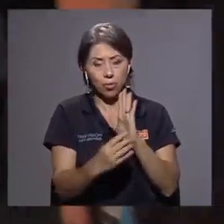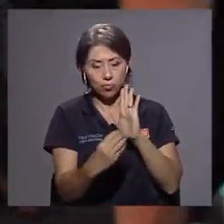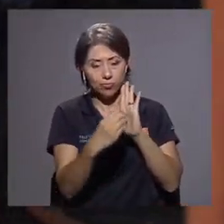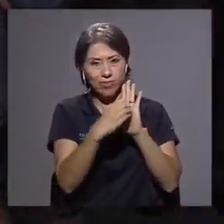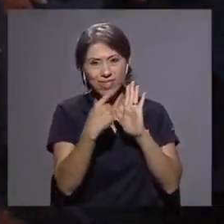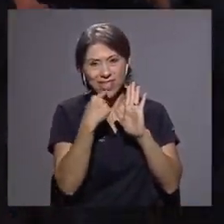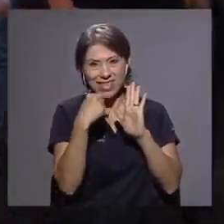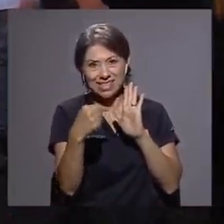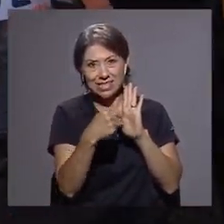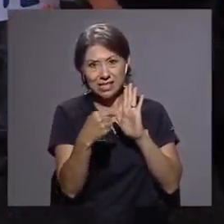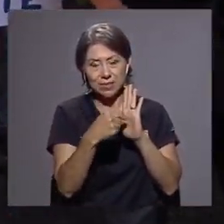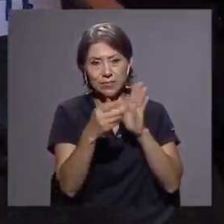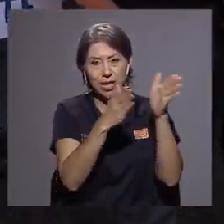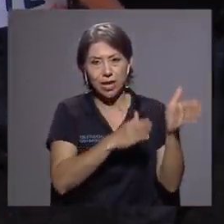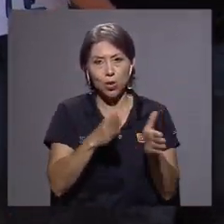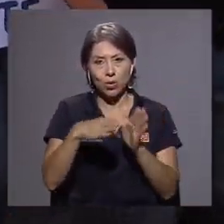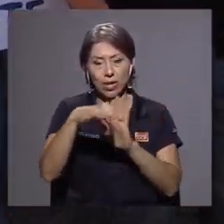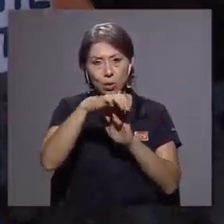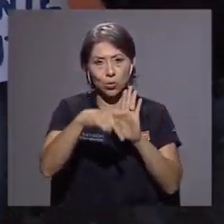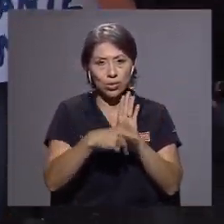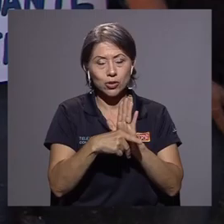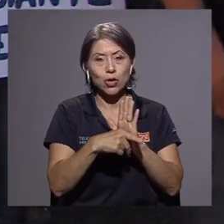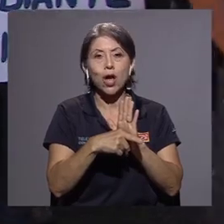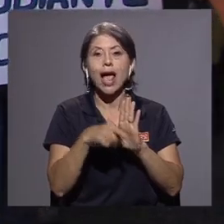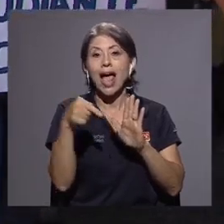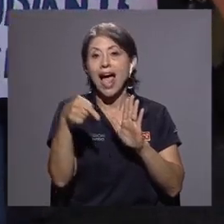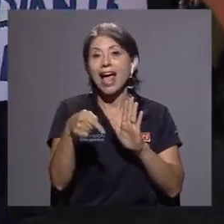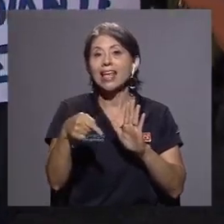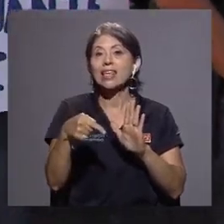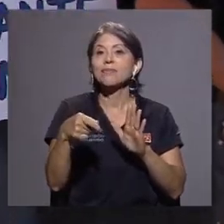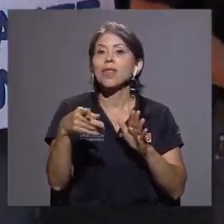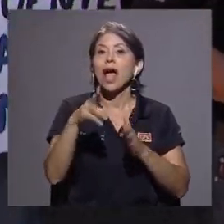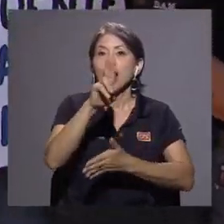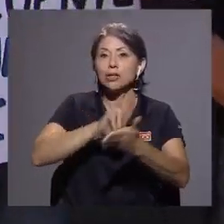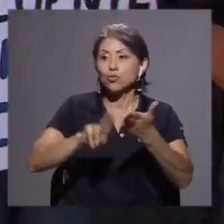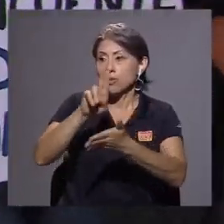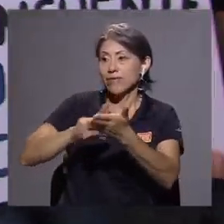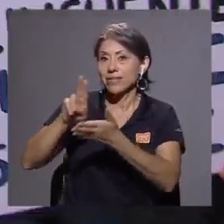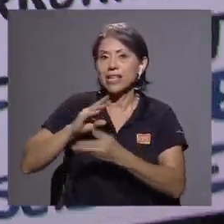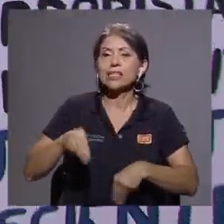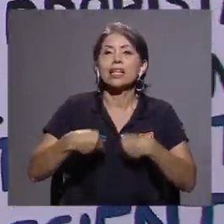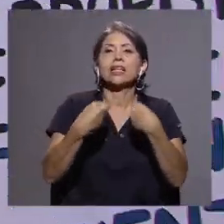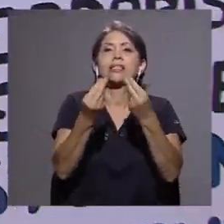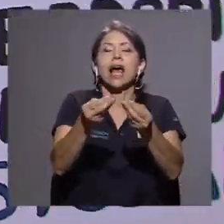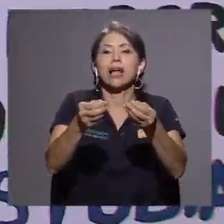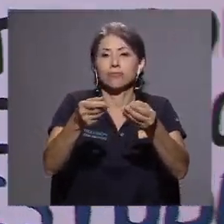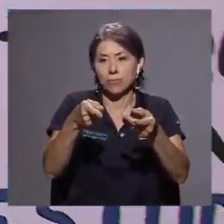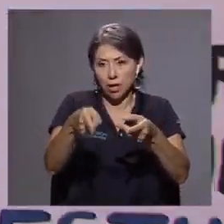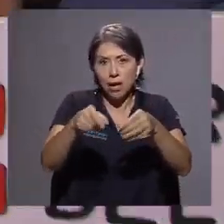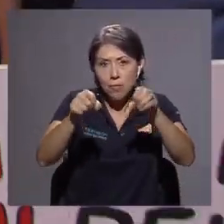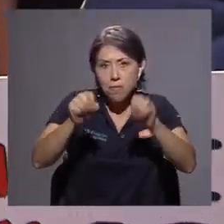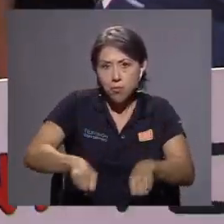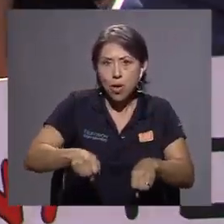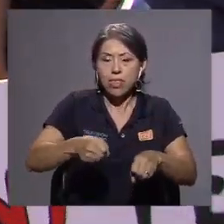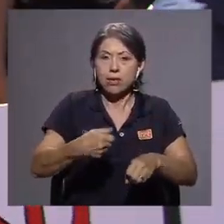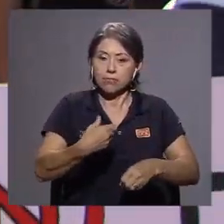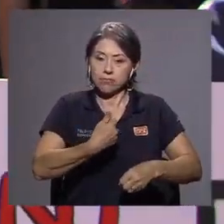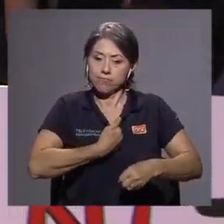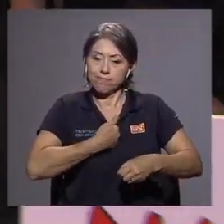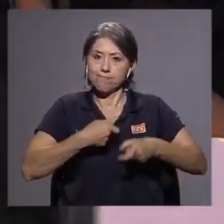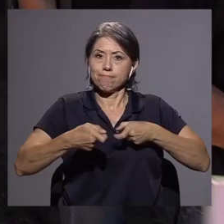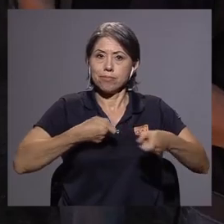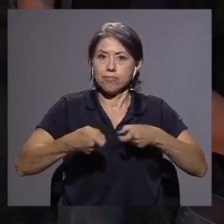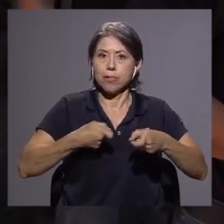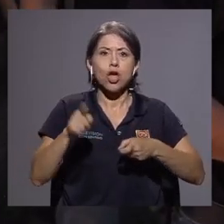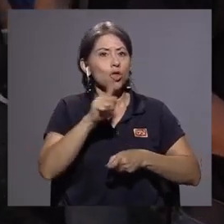orden constitucional en el cual se le otorga a las universidades la capacidad de autogestión, que no es necesario que venga un ente externo,